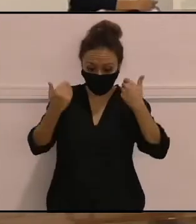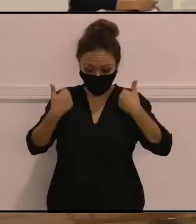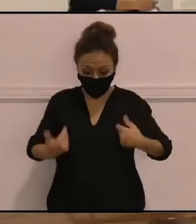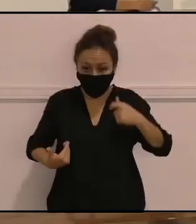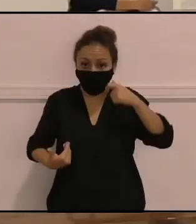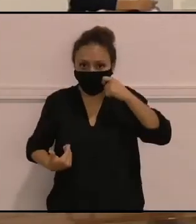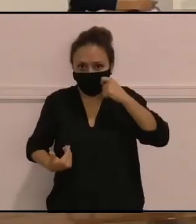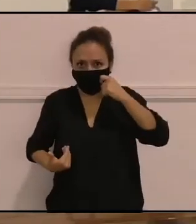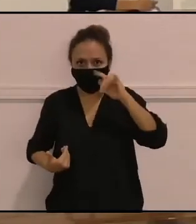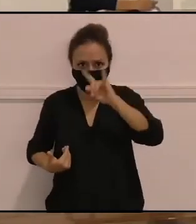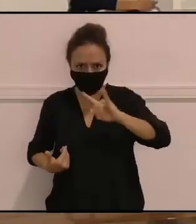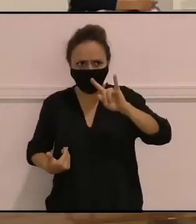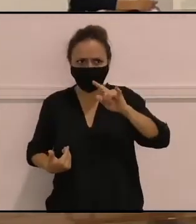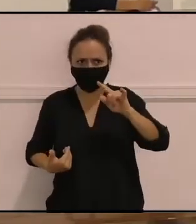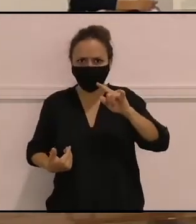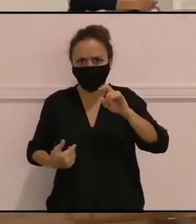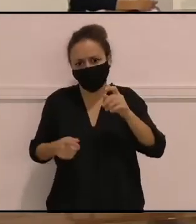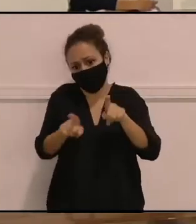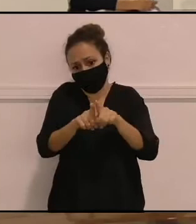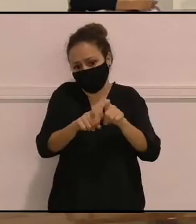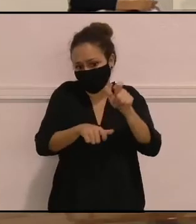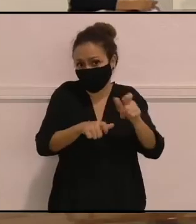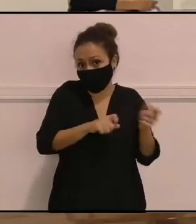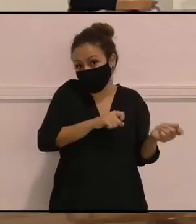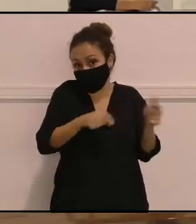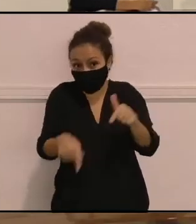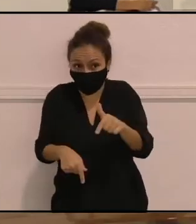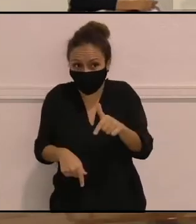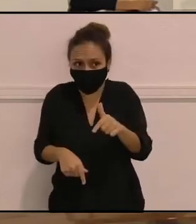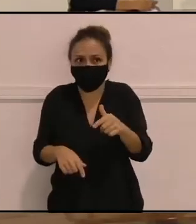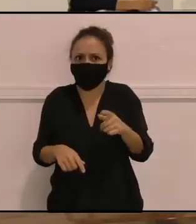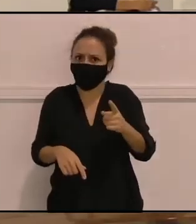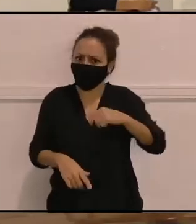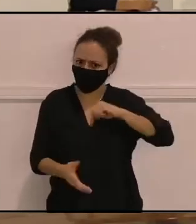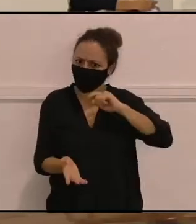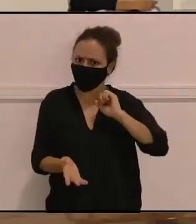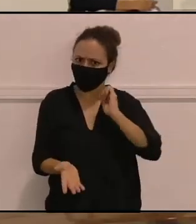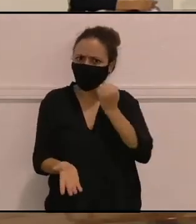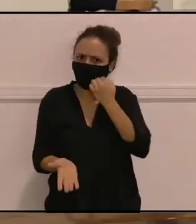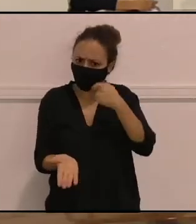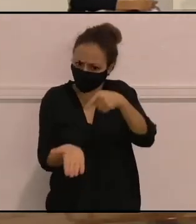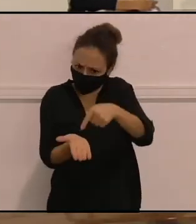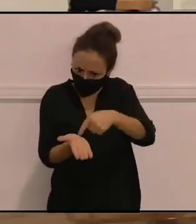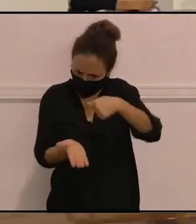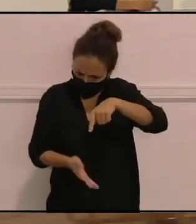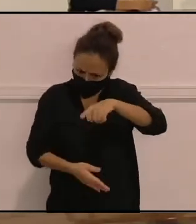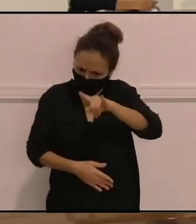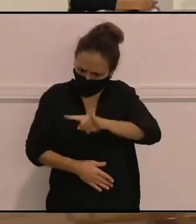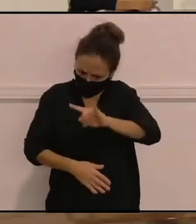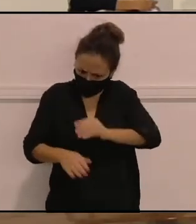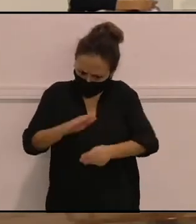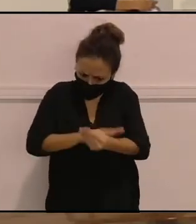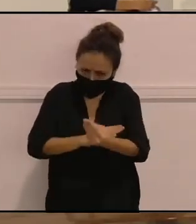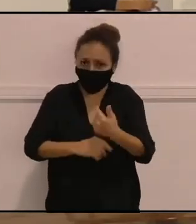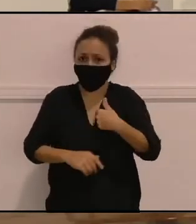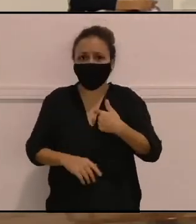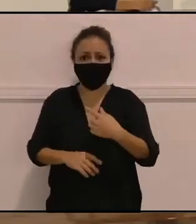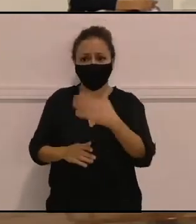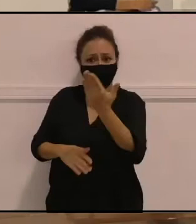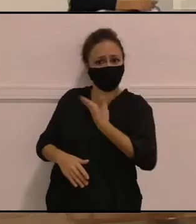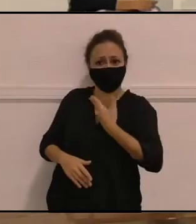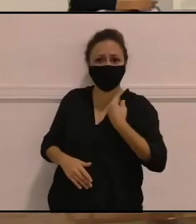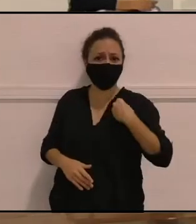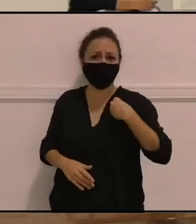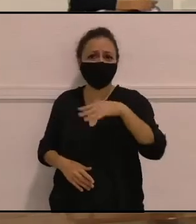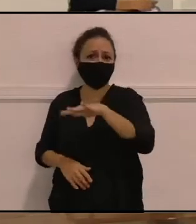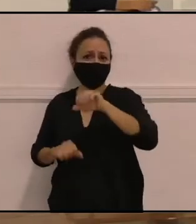reclamarnos como del territorio, ¿no? A mí, les comentaba antes, a mí me afecta el racismo, me afecta lo que pasa en la tejita o me afecta el